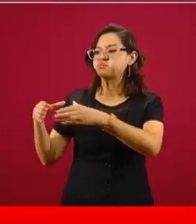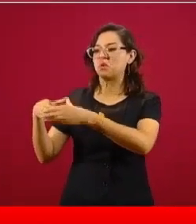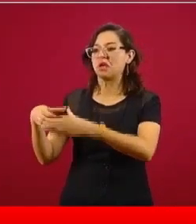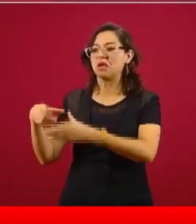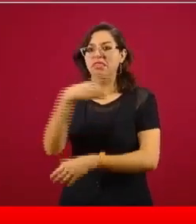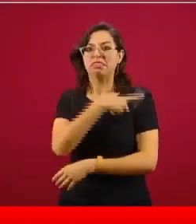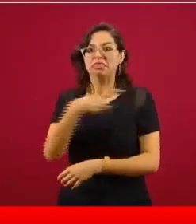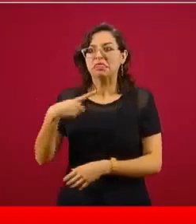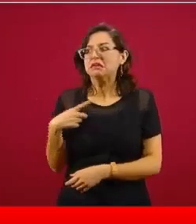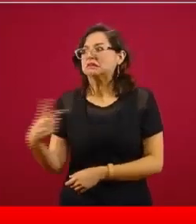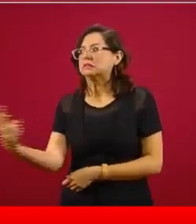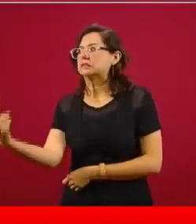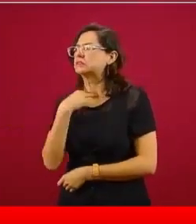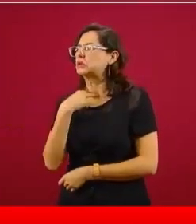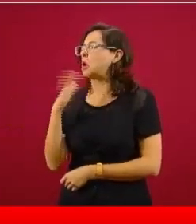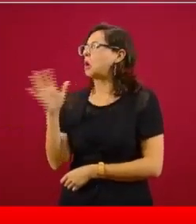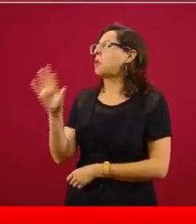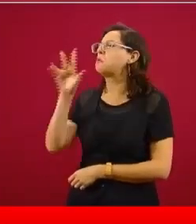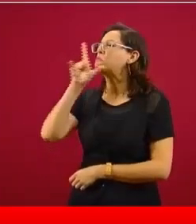en deuda pública